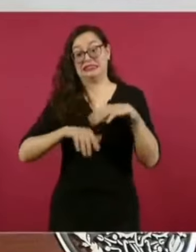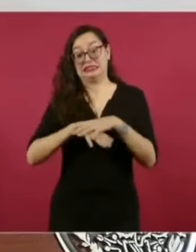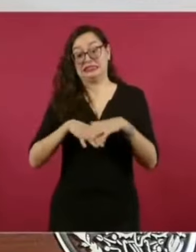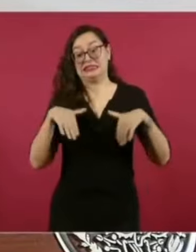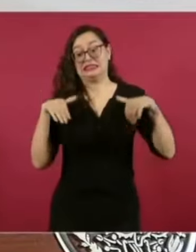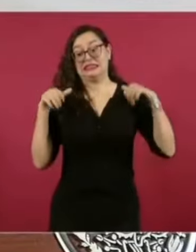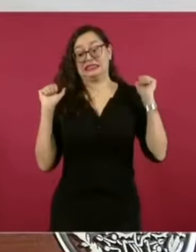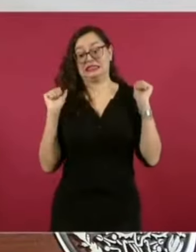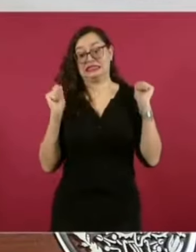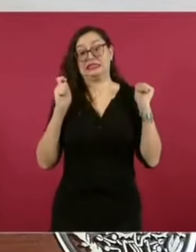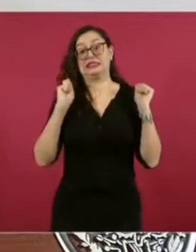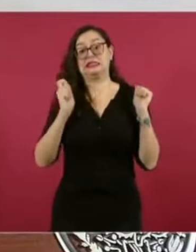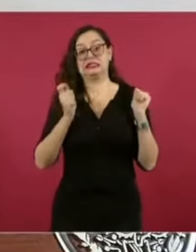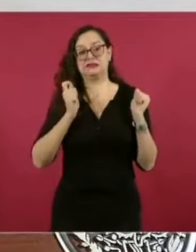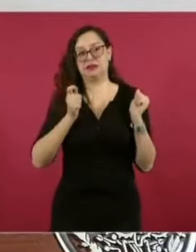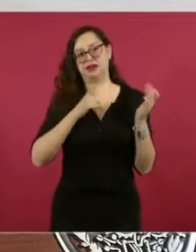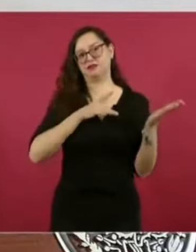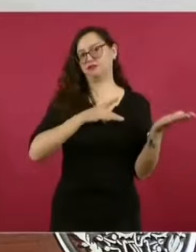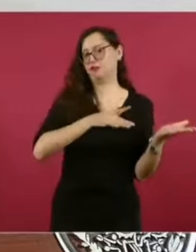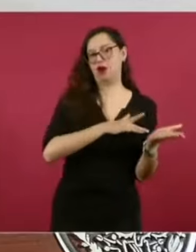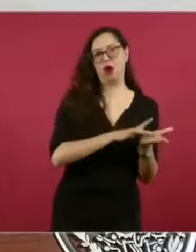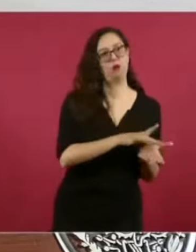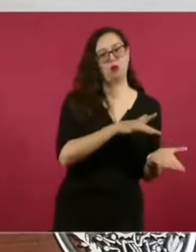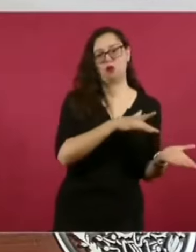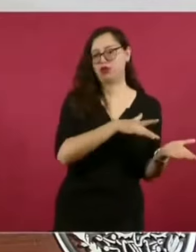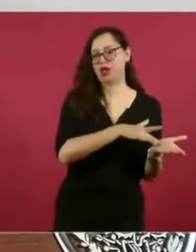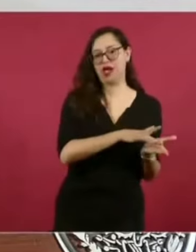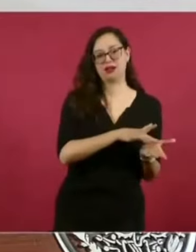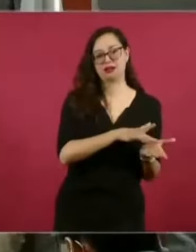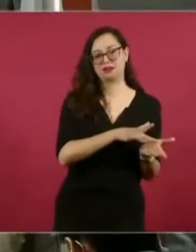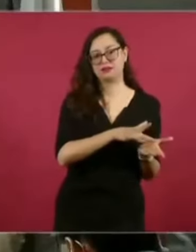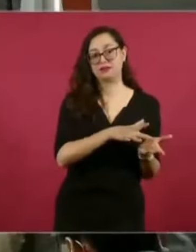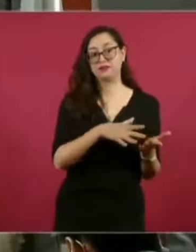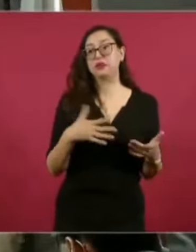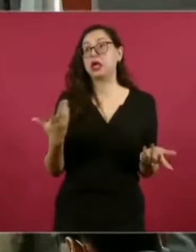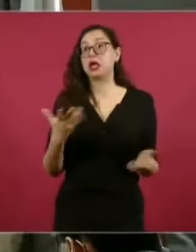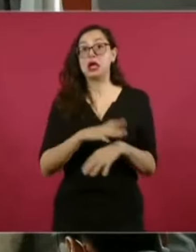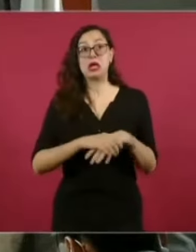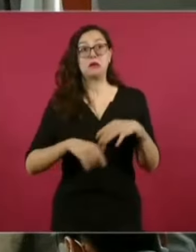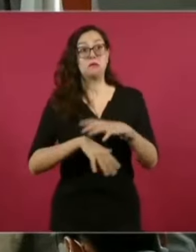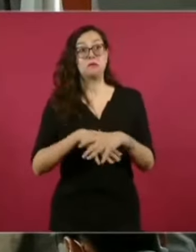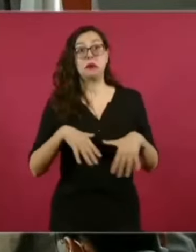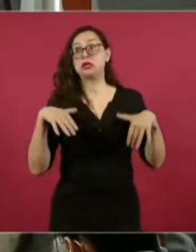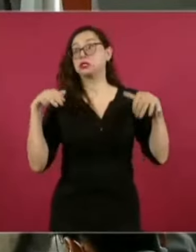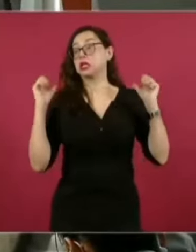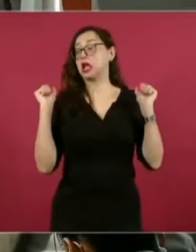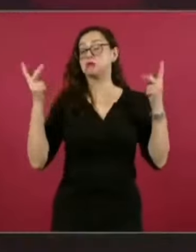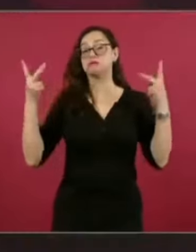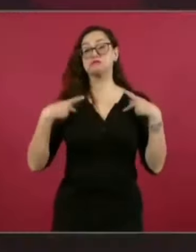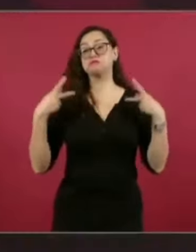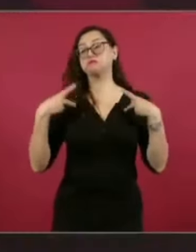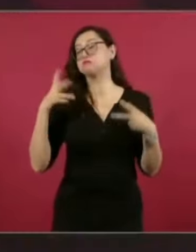Los imparciales. Sí, independientes de la sociedad civil.